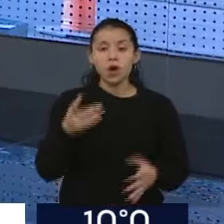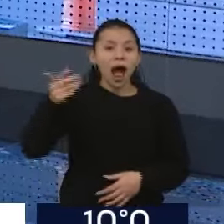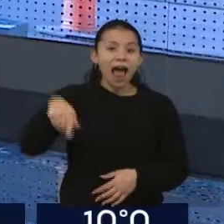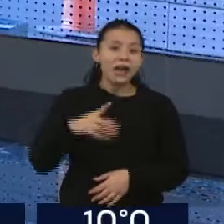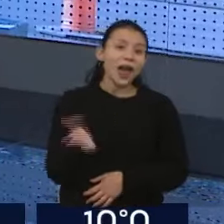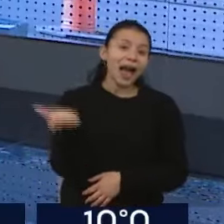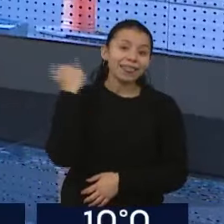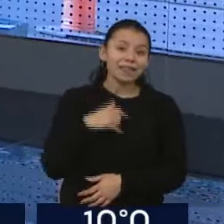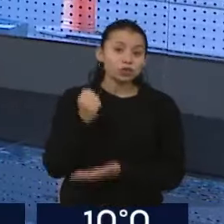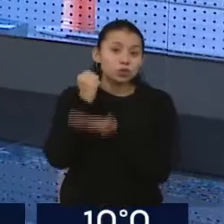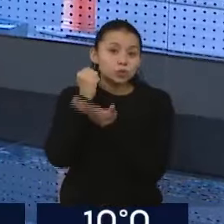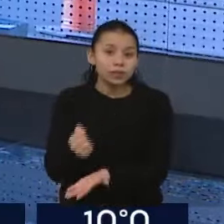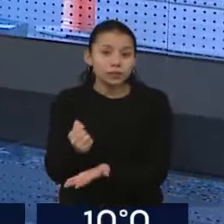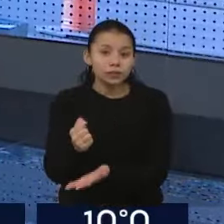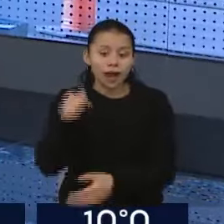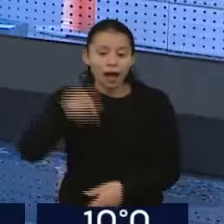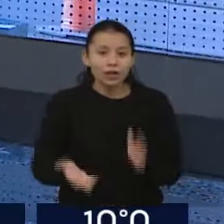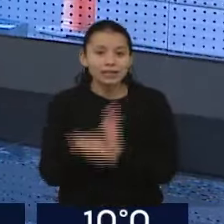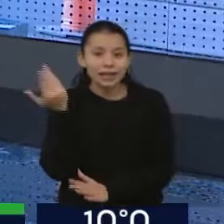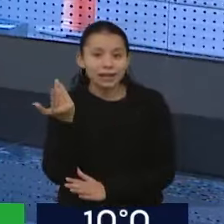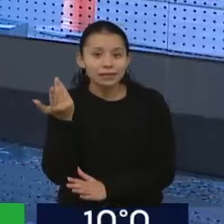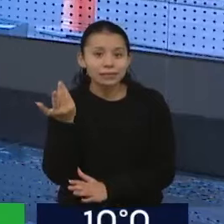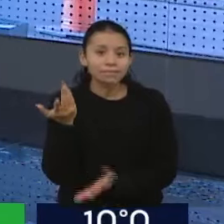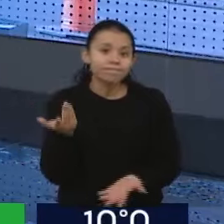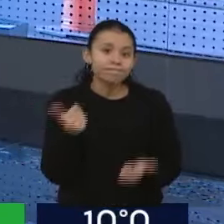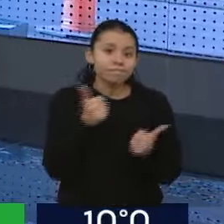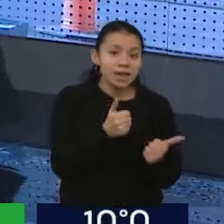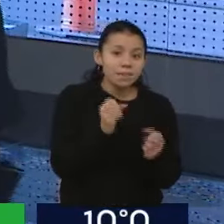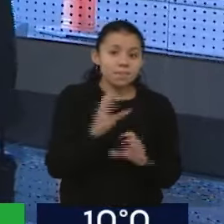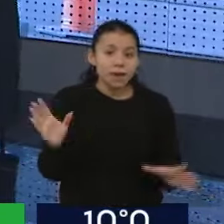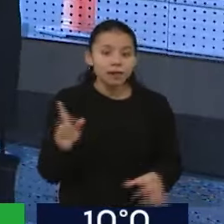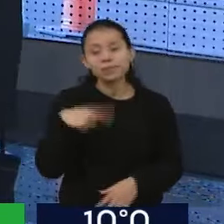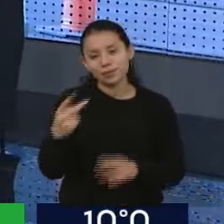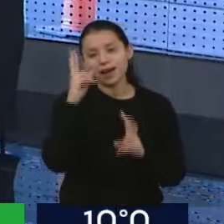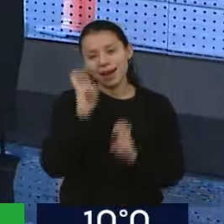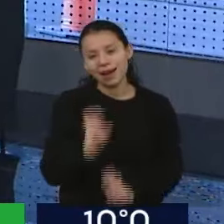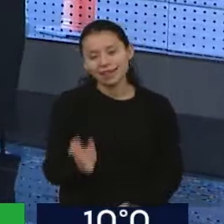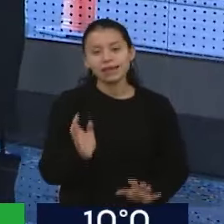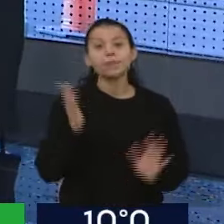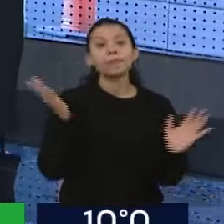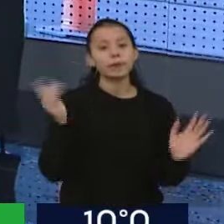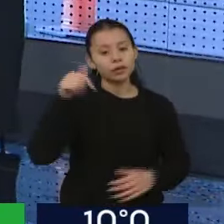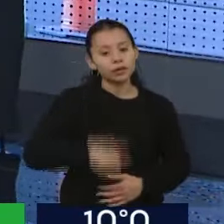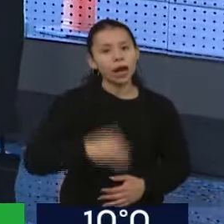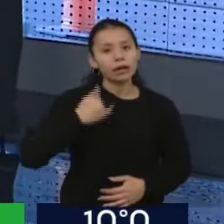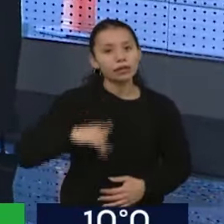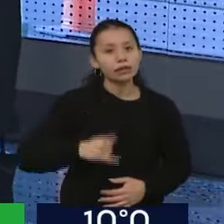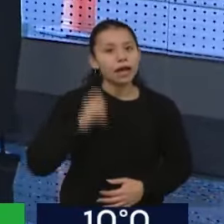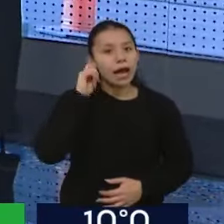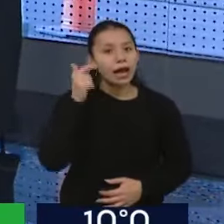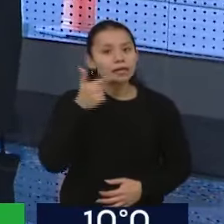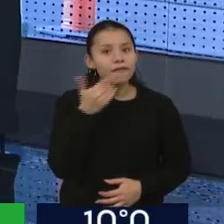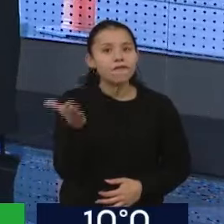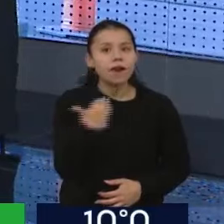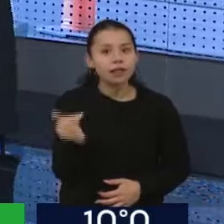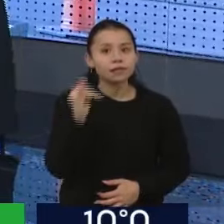¿Serán justos o no? Ya lo estaremos analizando con Marcelo. Pero acá hay una realidad que es incontrastable. En la Argentina faltó gas. Falta